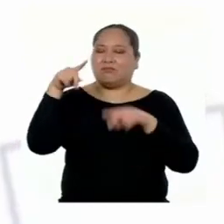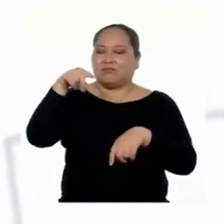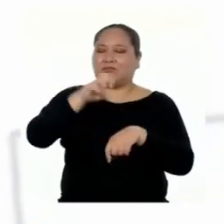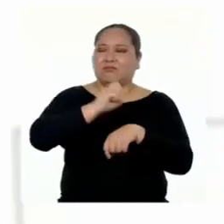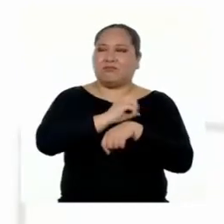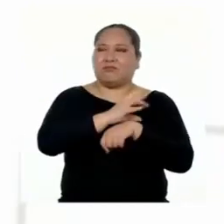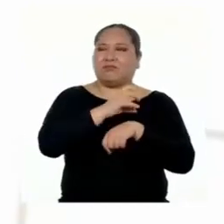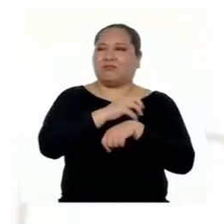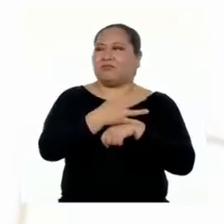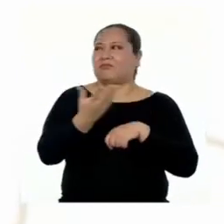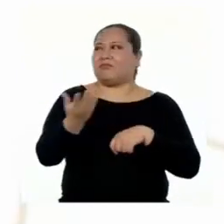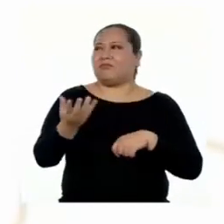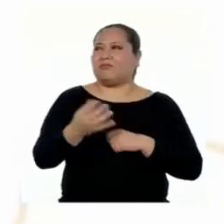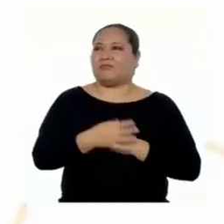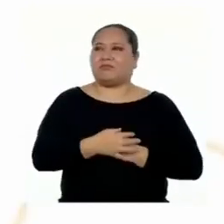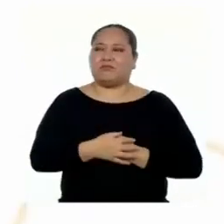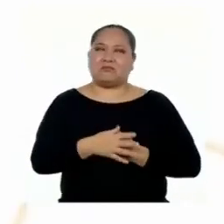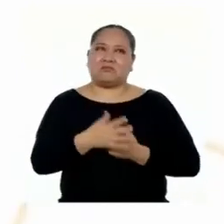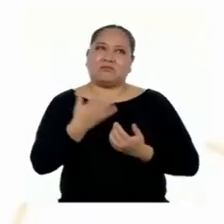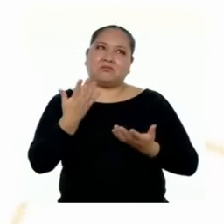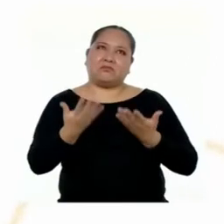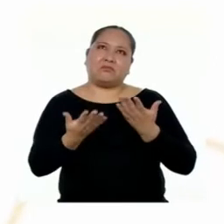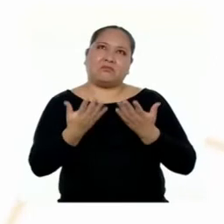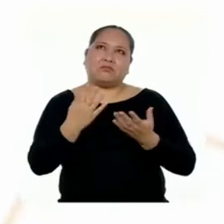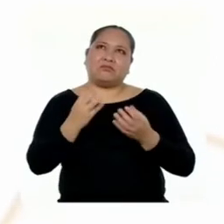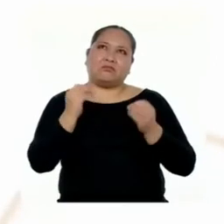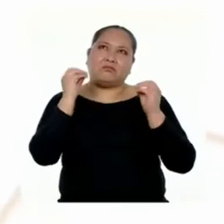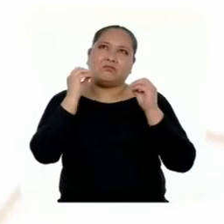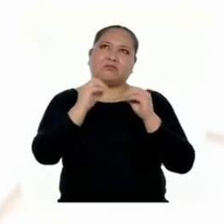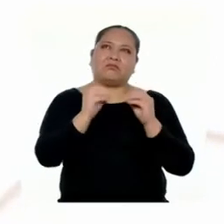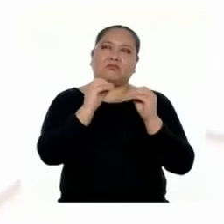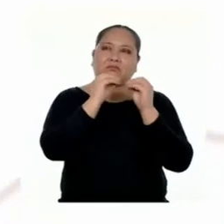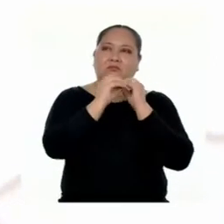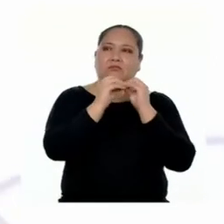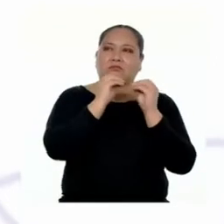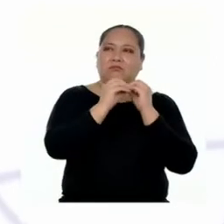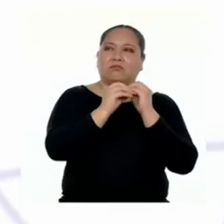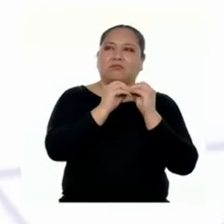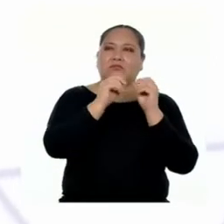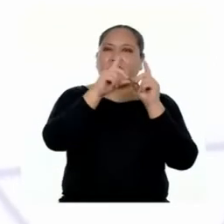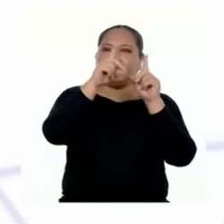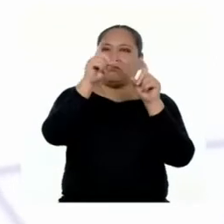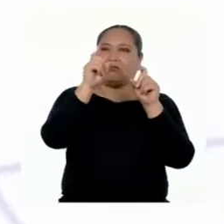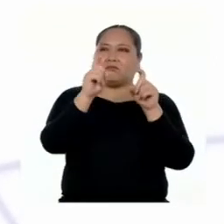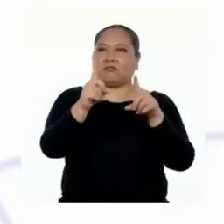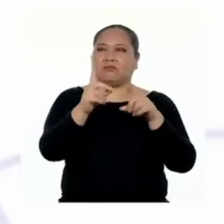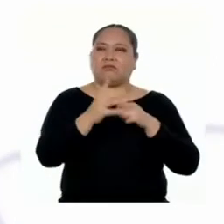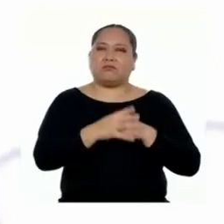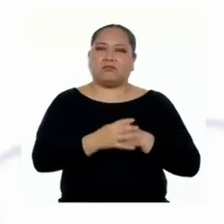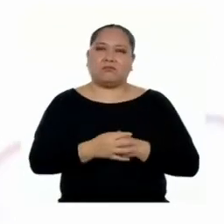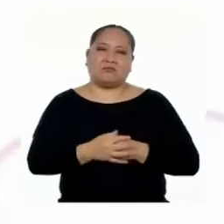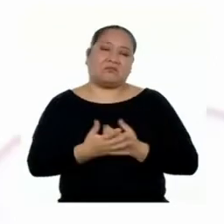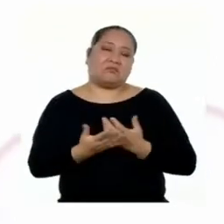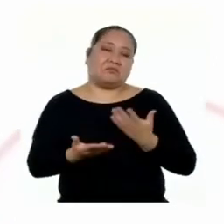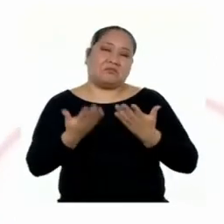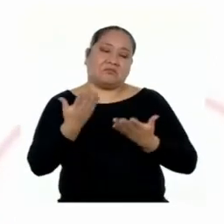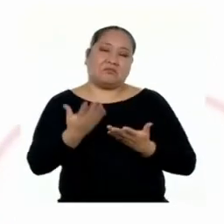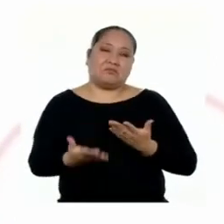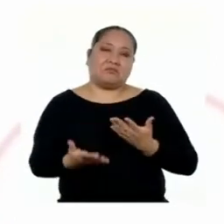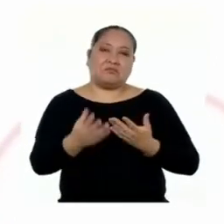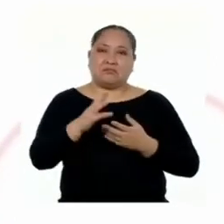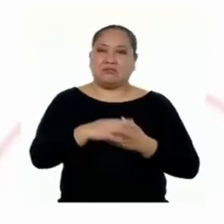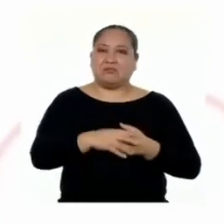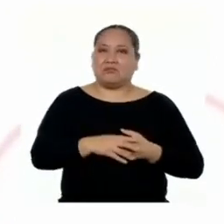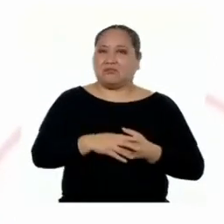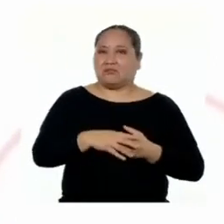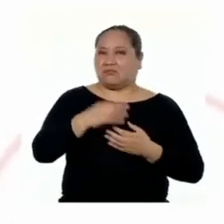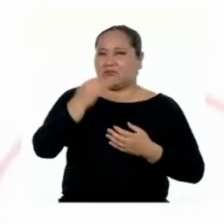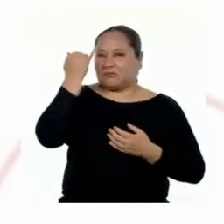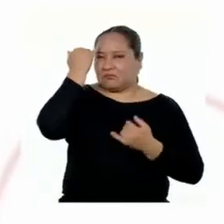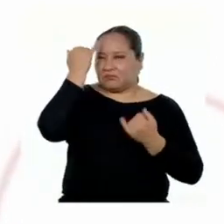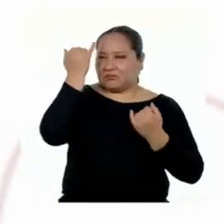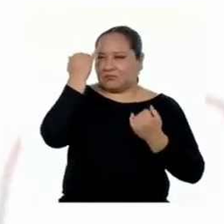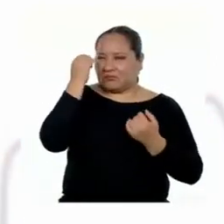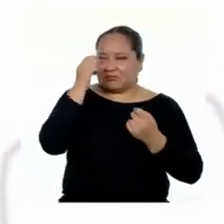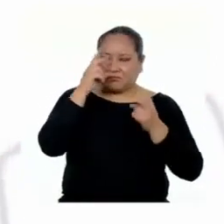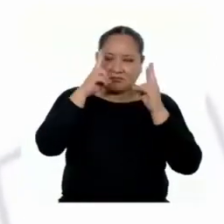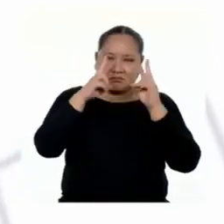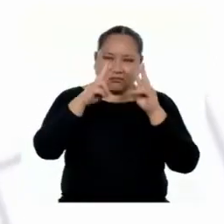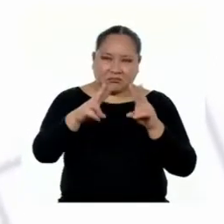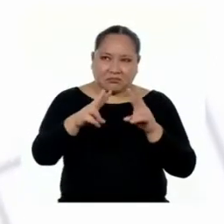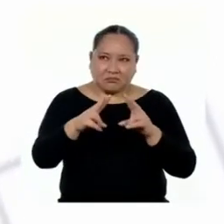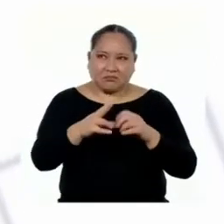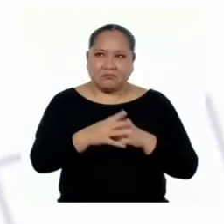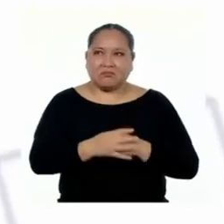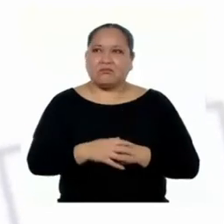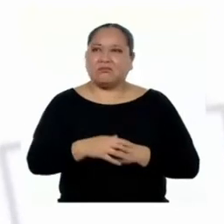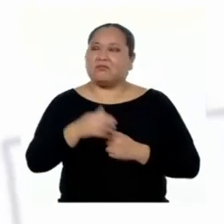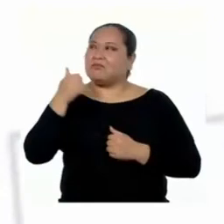recomendaciones. Podrías formular el título a manera de pregunta. Así podría resultar más creativo y llamativo.